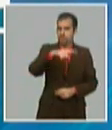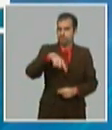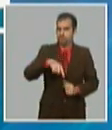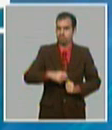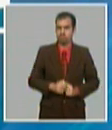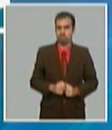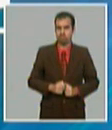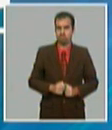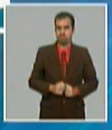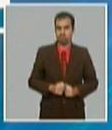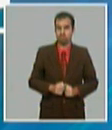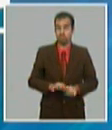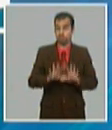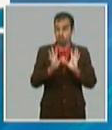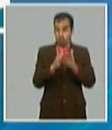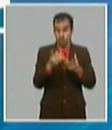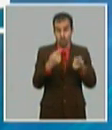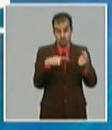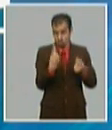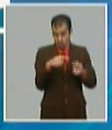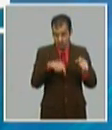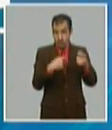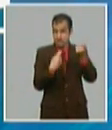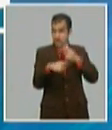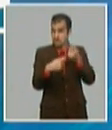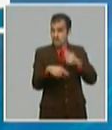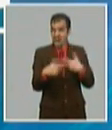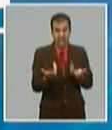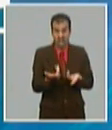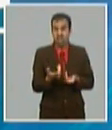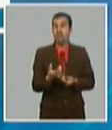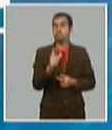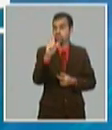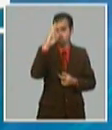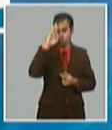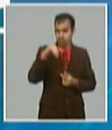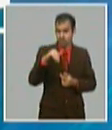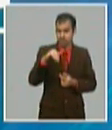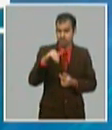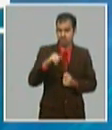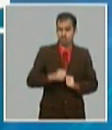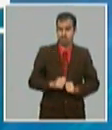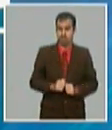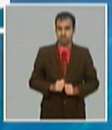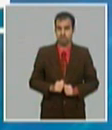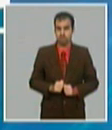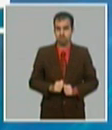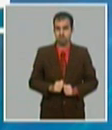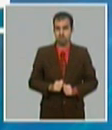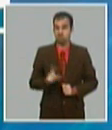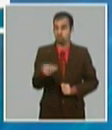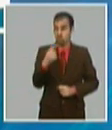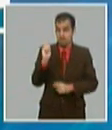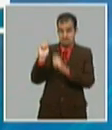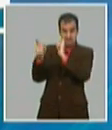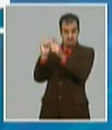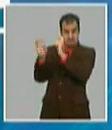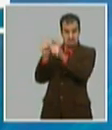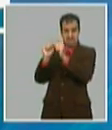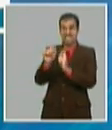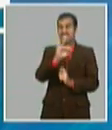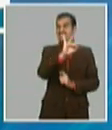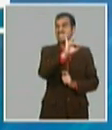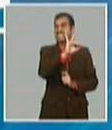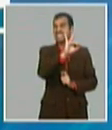que todos se venden en pesos cubanos hay que gastarse vamos a importar 770.000 toneladas de trigo